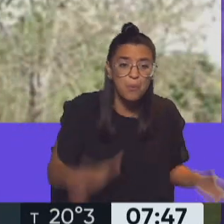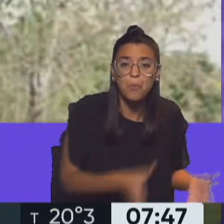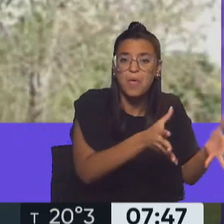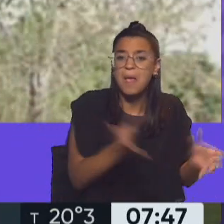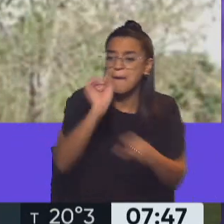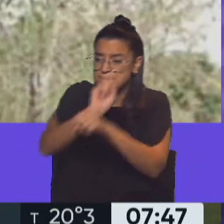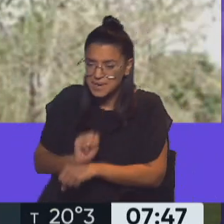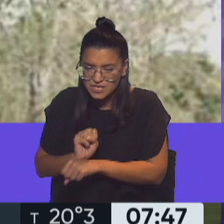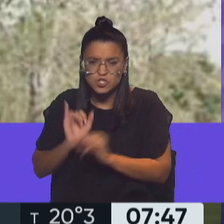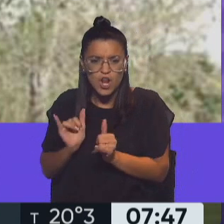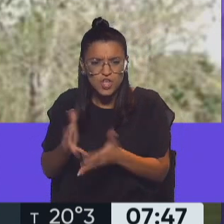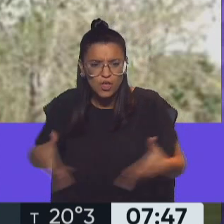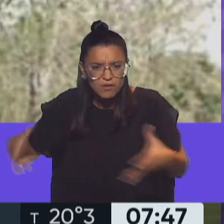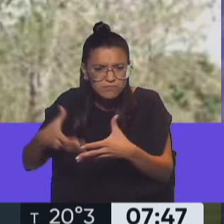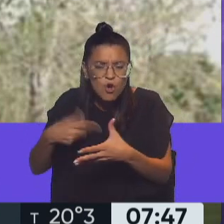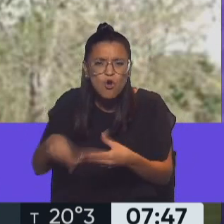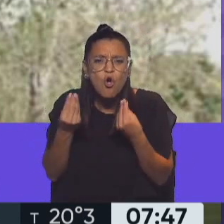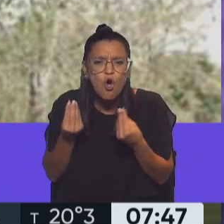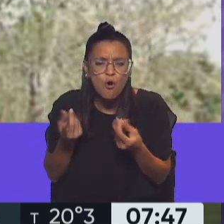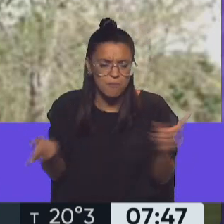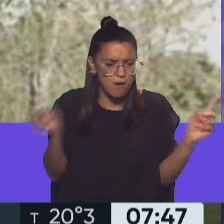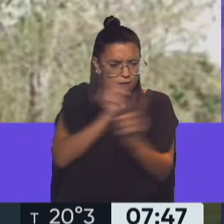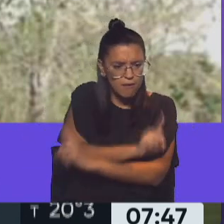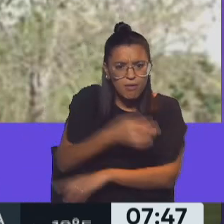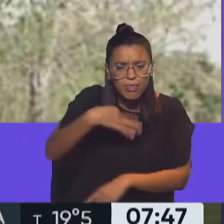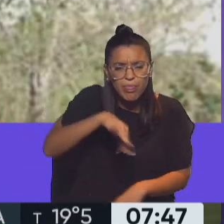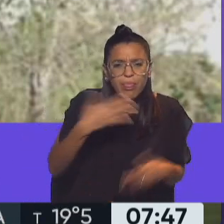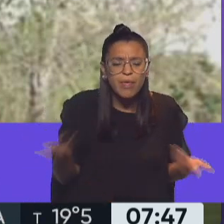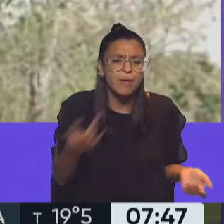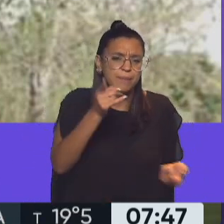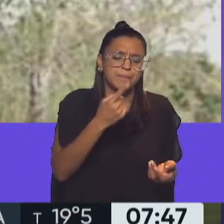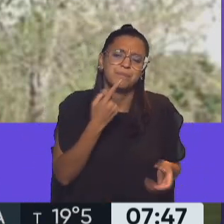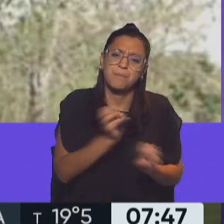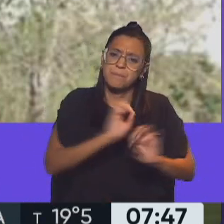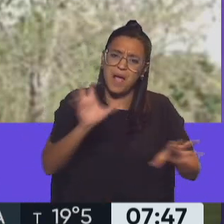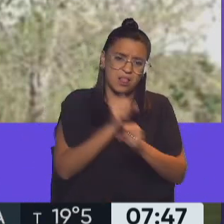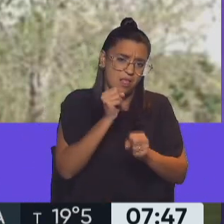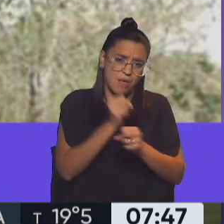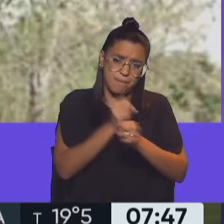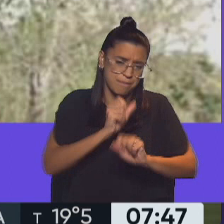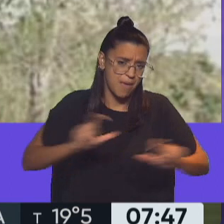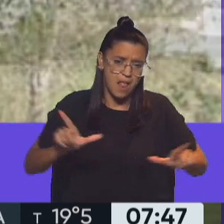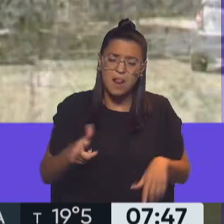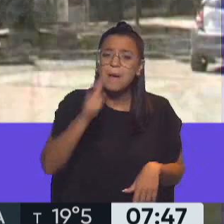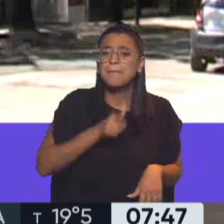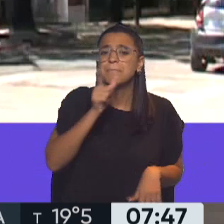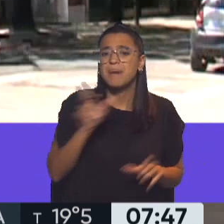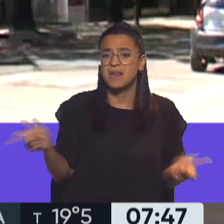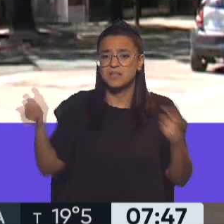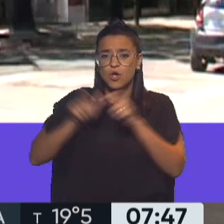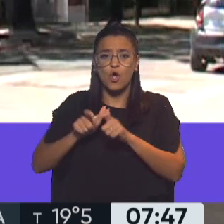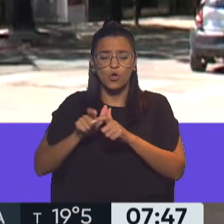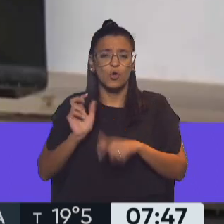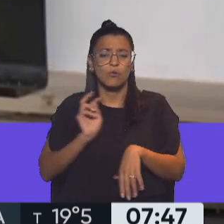y presos a los chicos. Bueno, me parece que ahí se pasa del mal desempeño de sus funciones y parece que el Consejo de la Magistratura